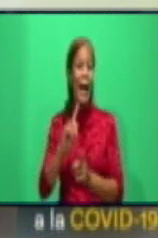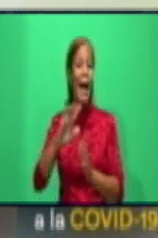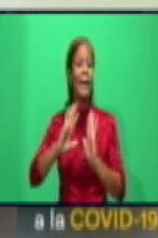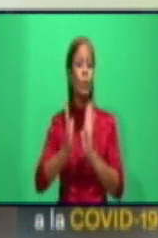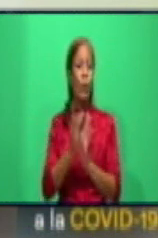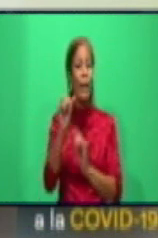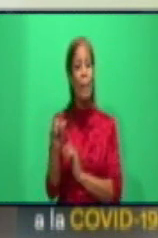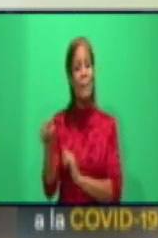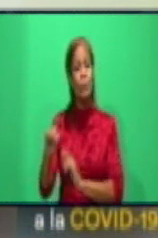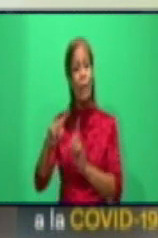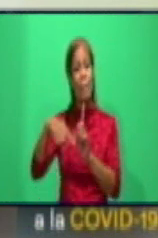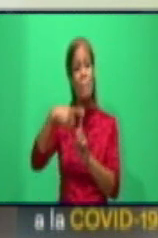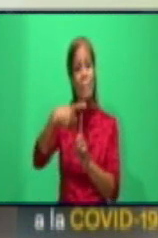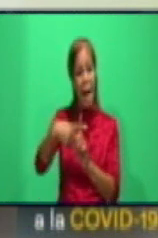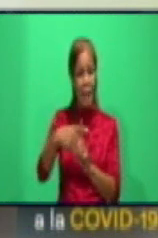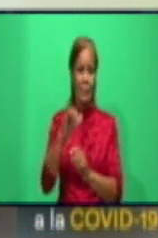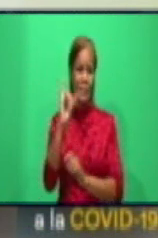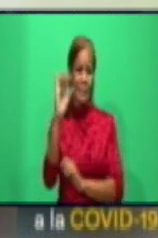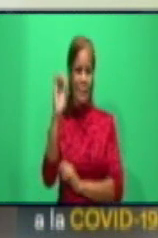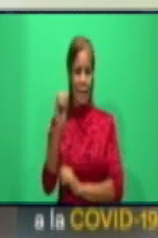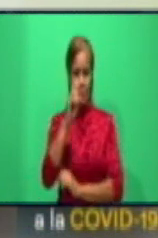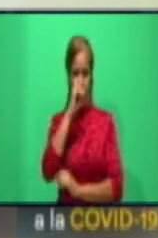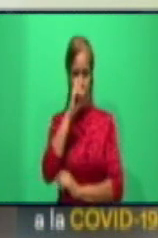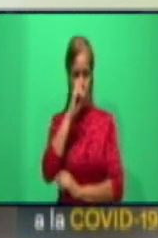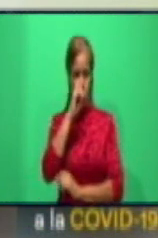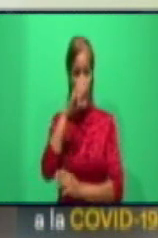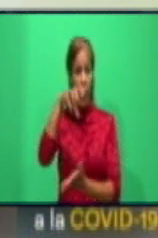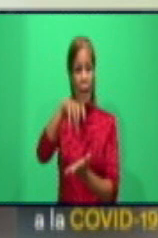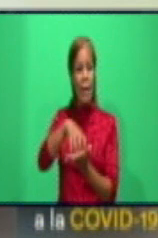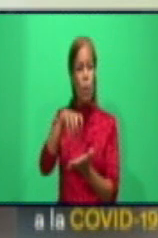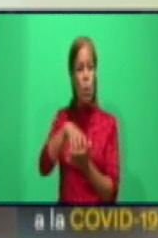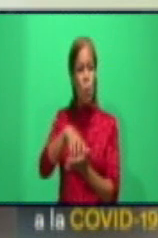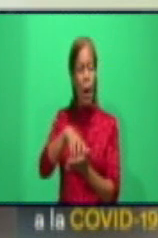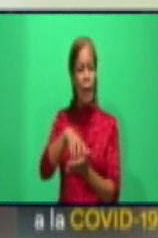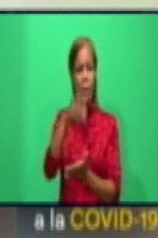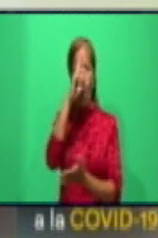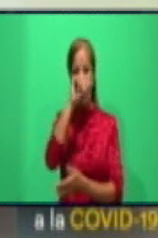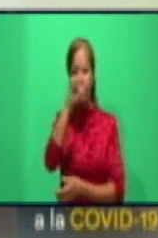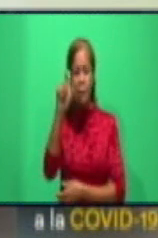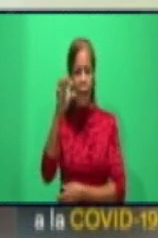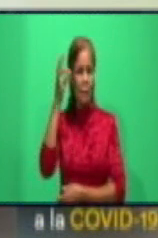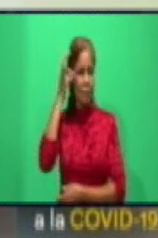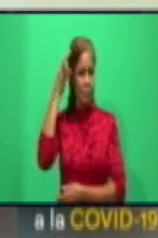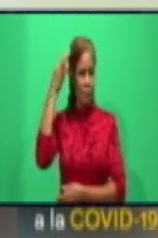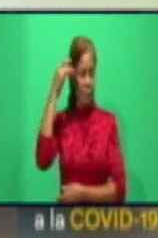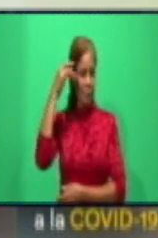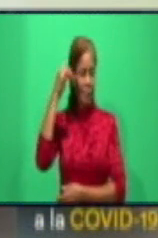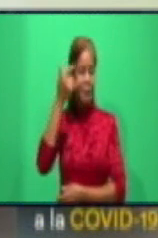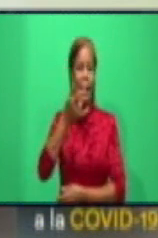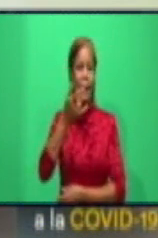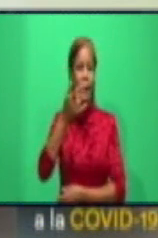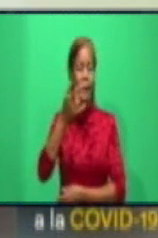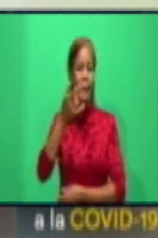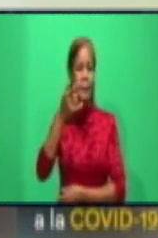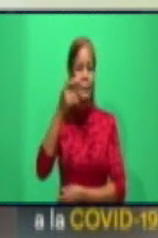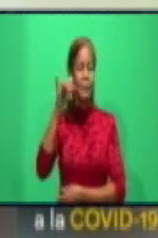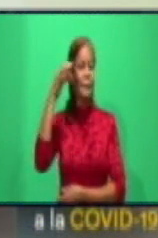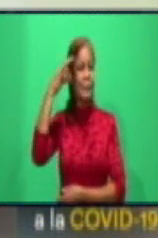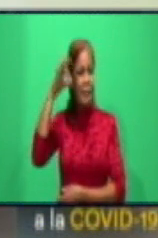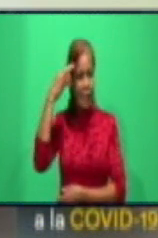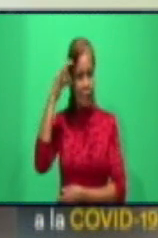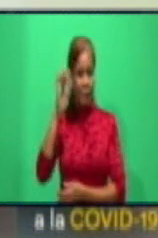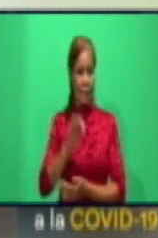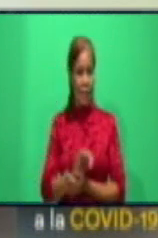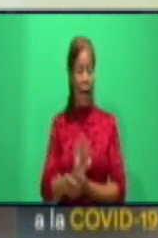años, en los centros de aislamiento, en los hospitales psiquiátricos, en los hogares de ancianos. sea que Granma, en el escenario